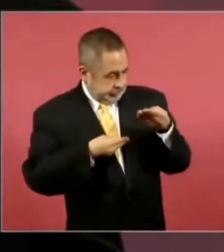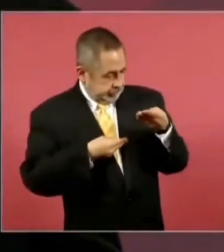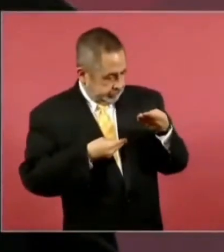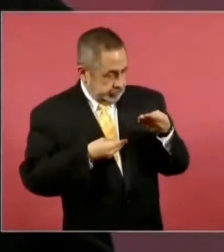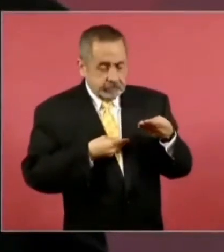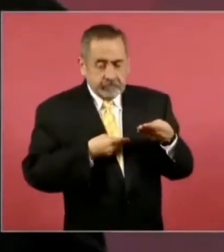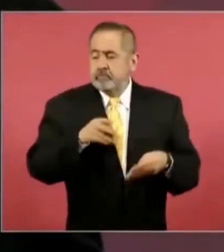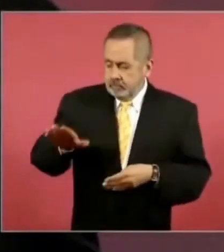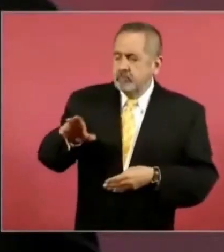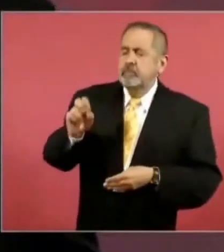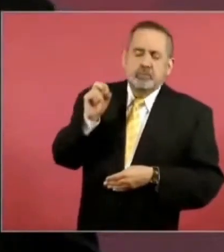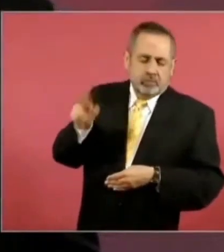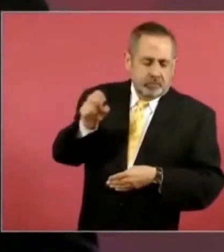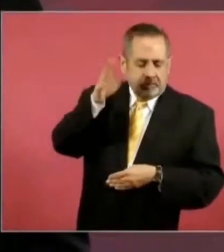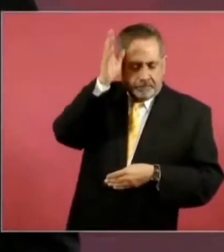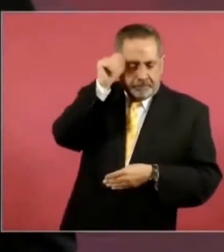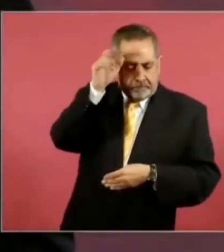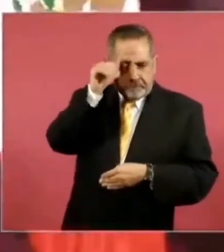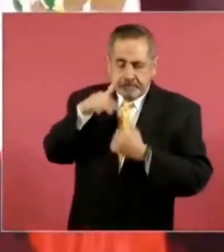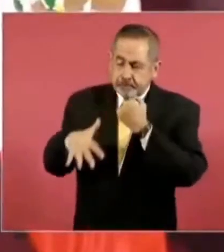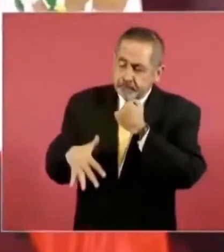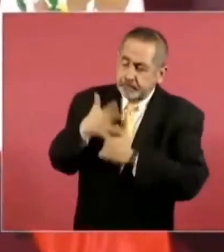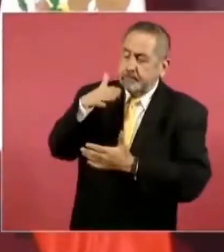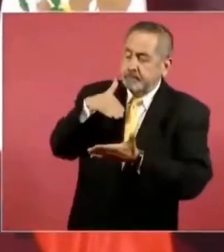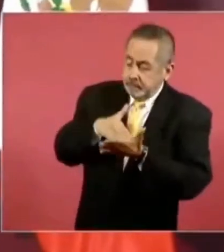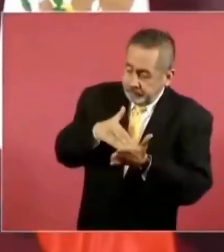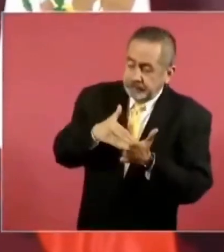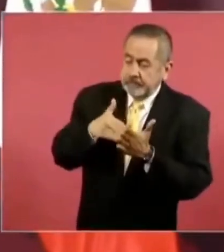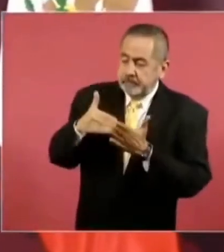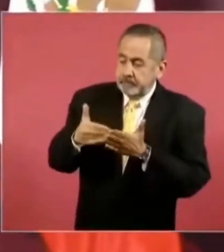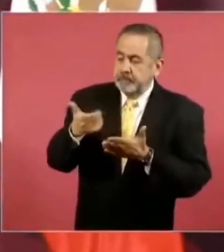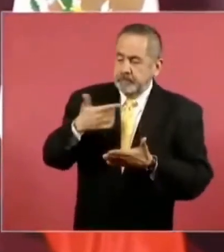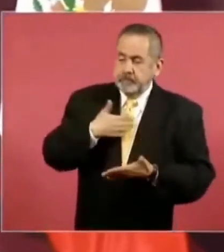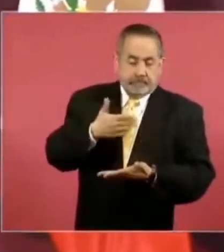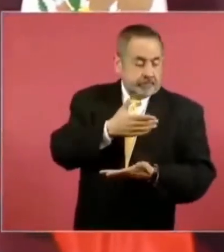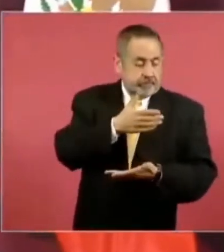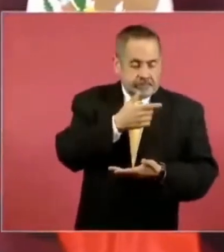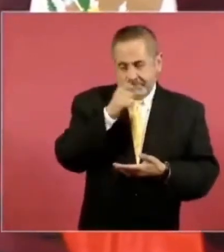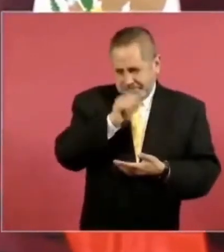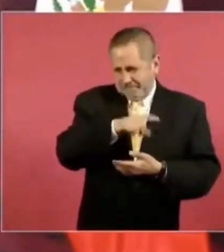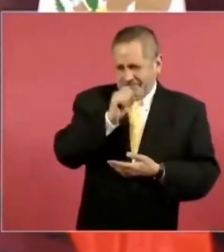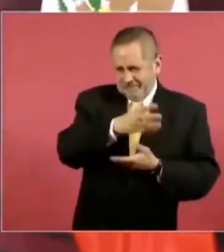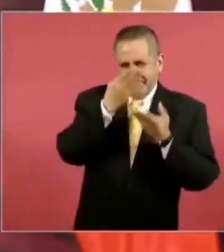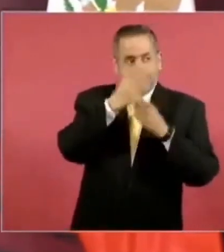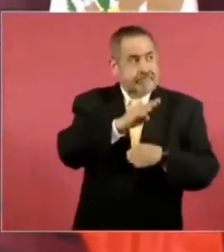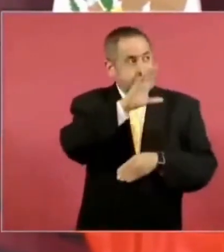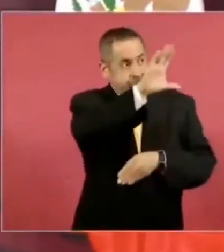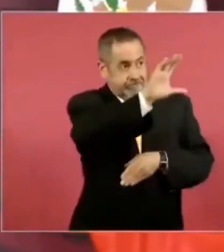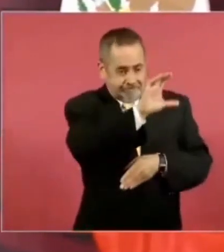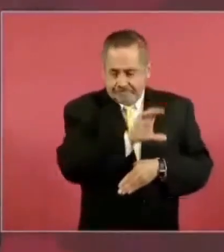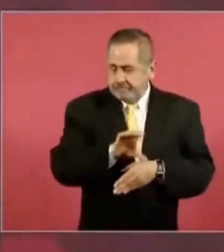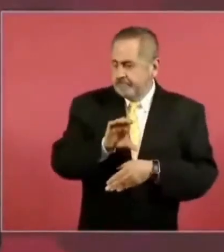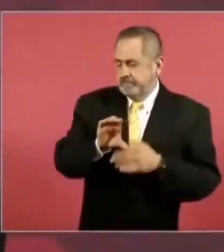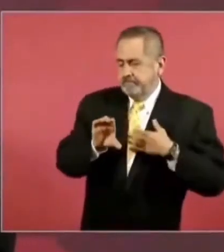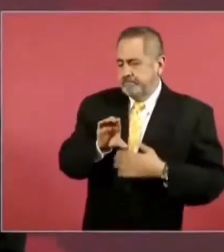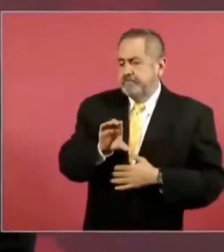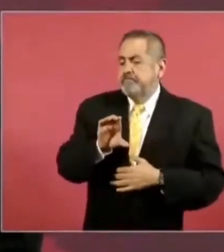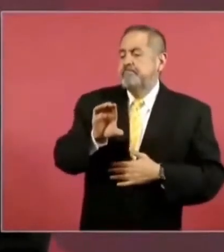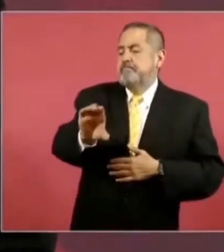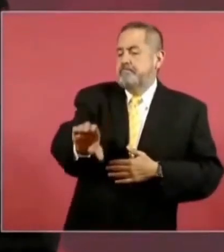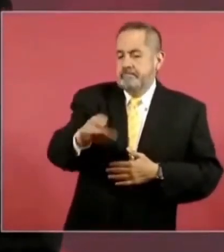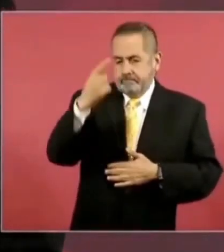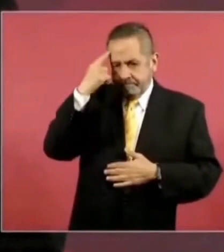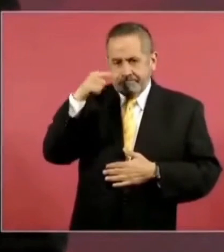15 mil millones de esos fideicomisos a apoyar a los damnificados